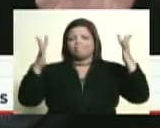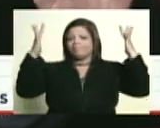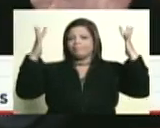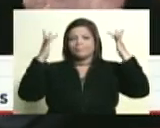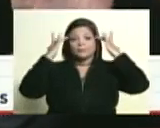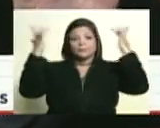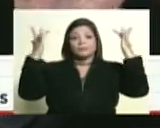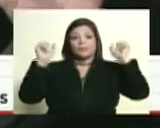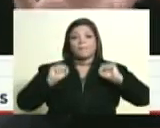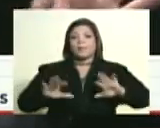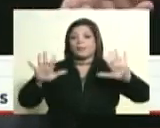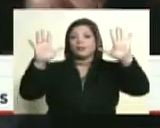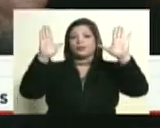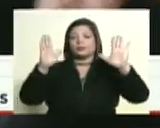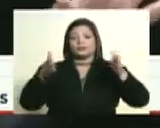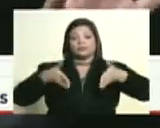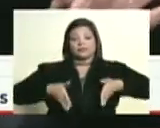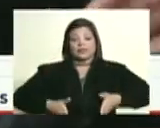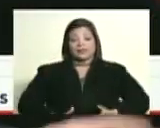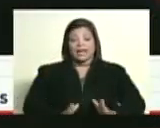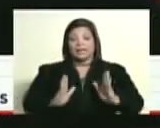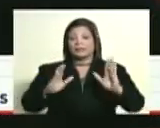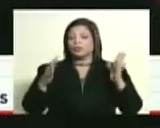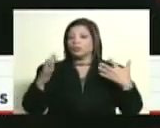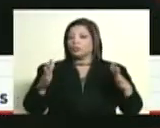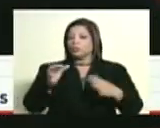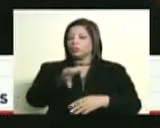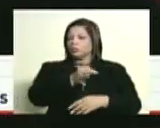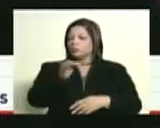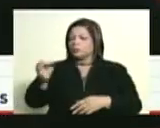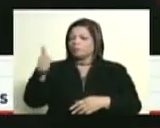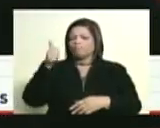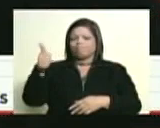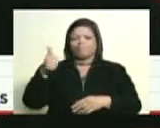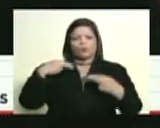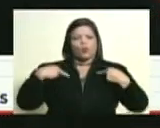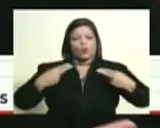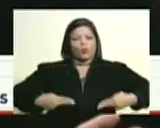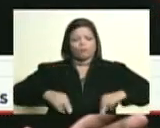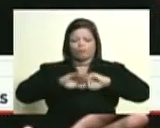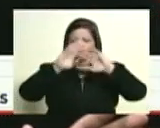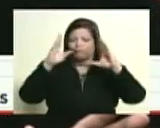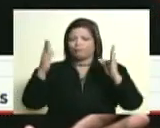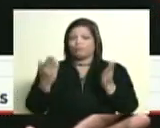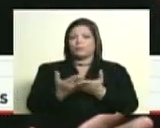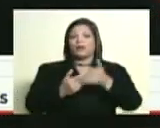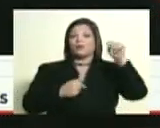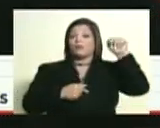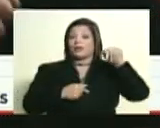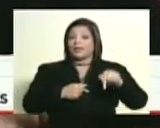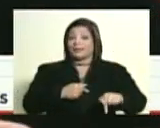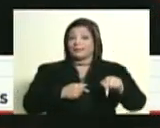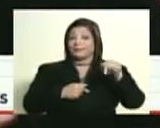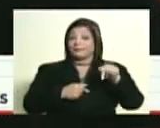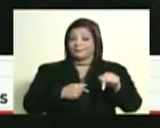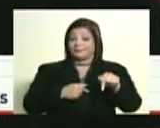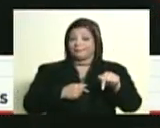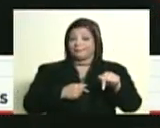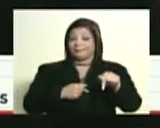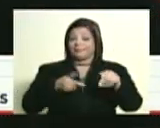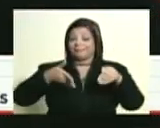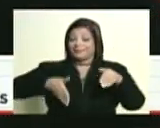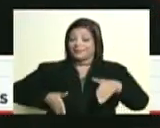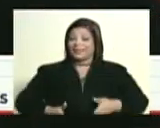nacen excepcionalmente en la historia de la humanidad. Y tenemos a uno de ellos aquí, que nació